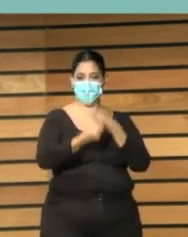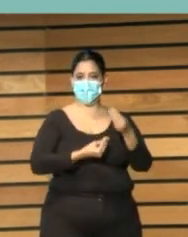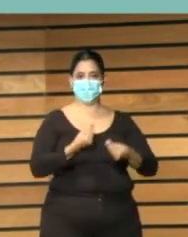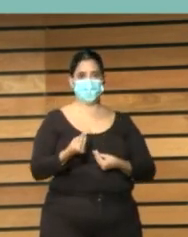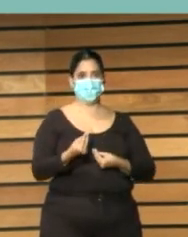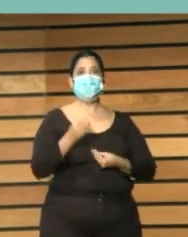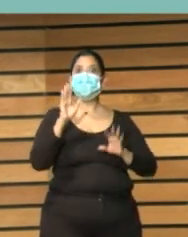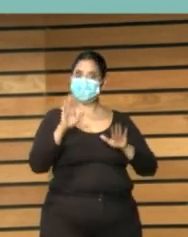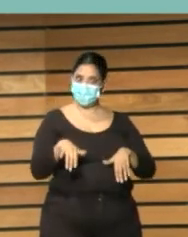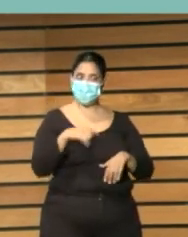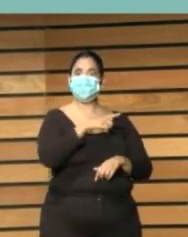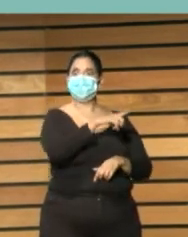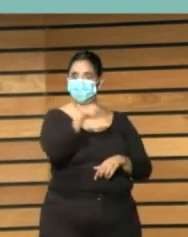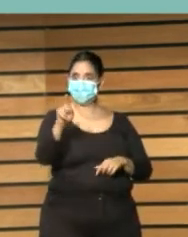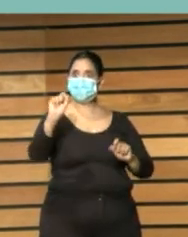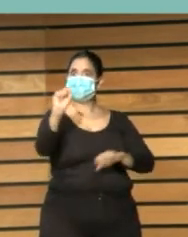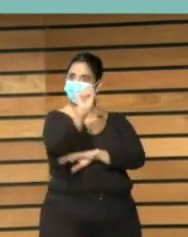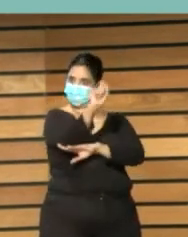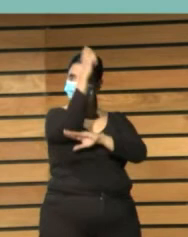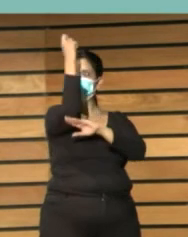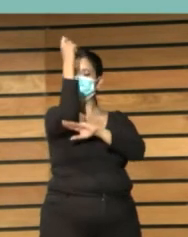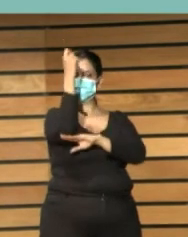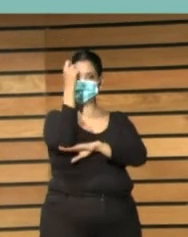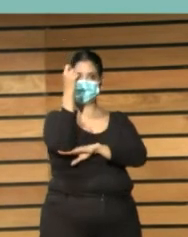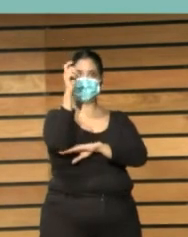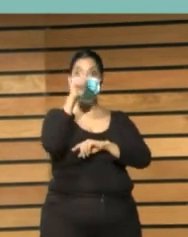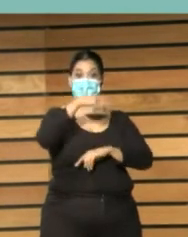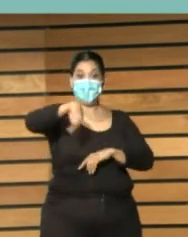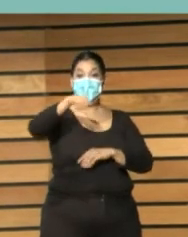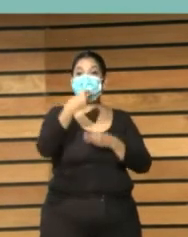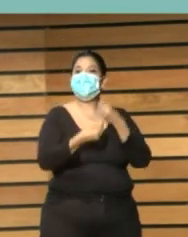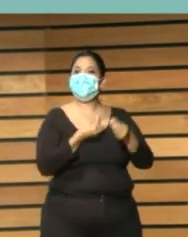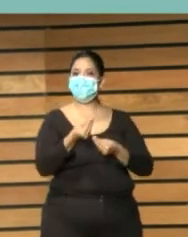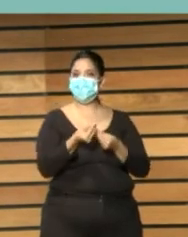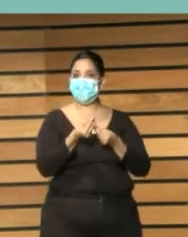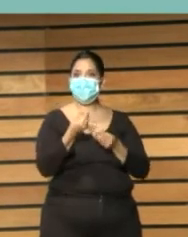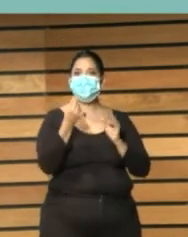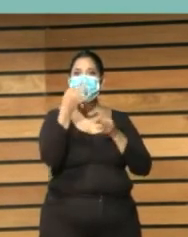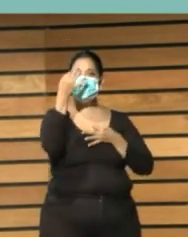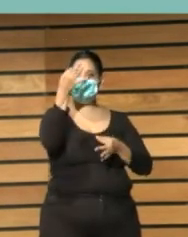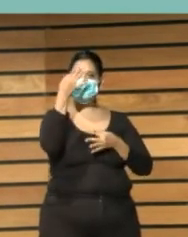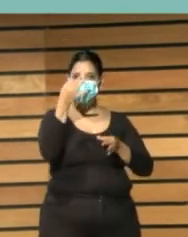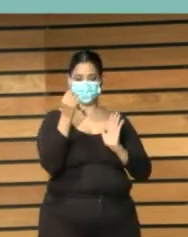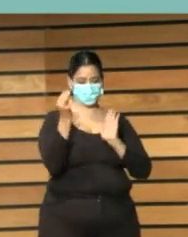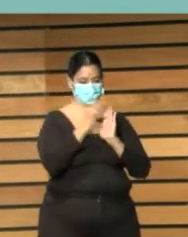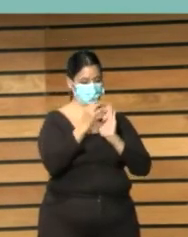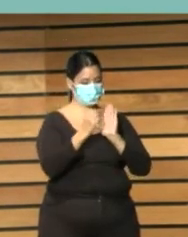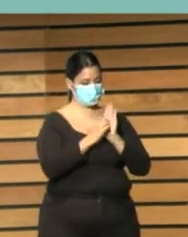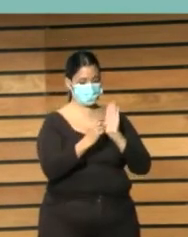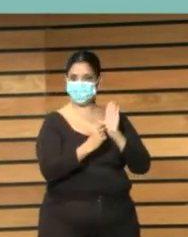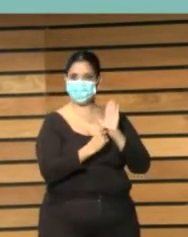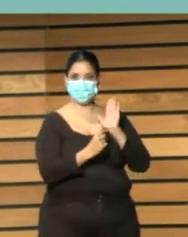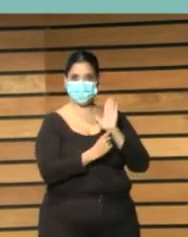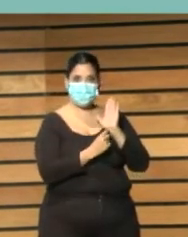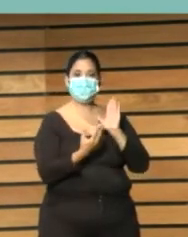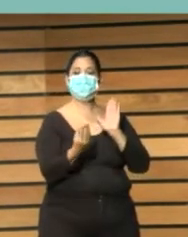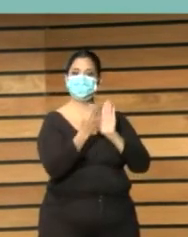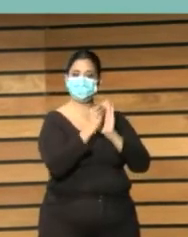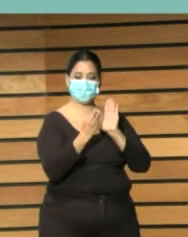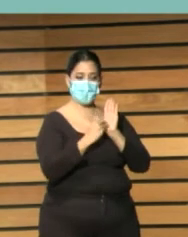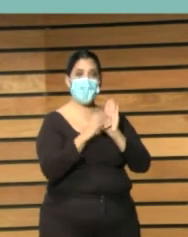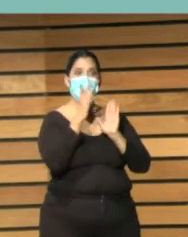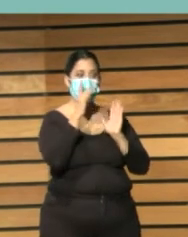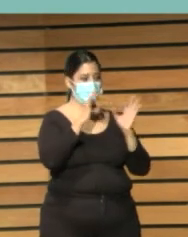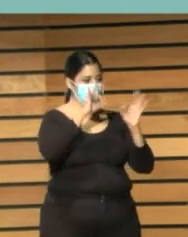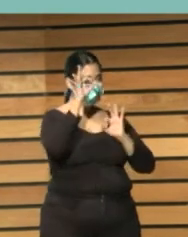deciros que Medellín ha hecho un estudio de valor de las bibliotecas que lo acaba de presentar en el mes de agosto que cierra un poco